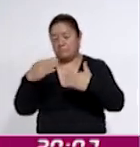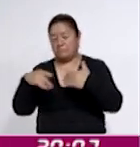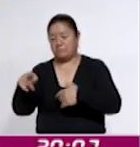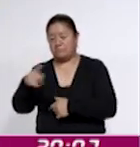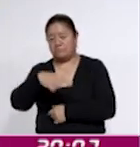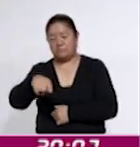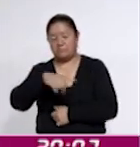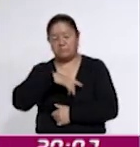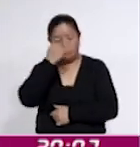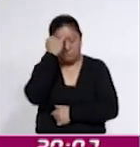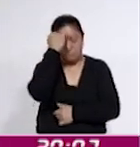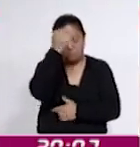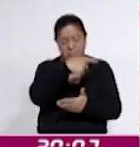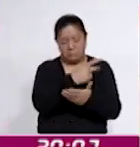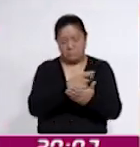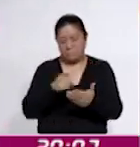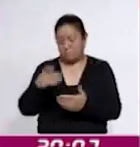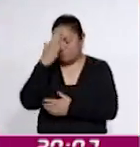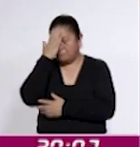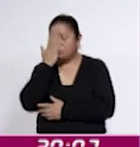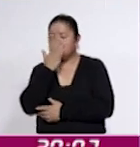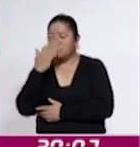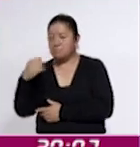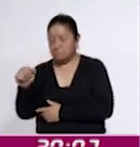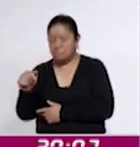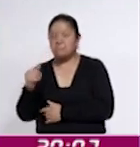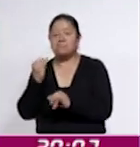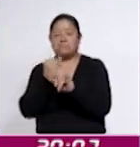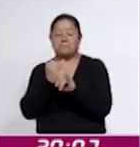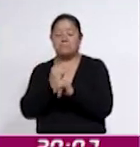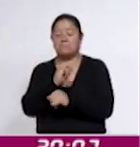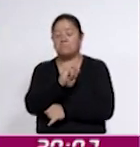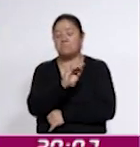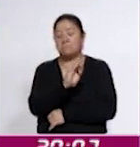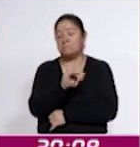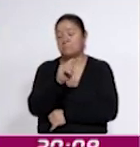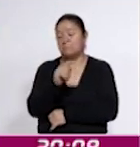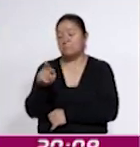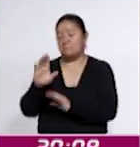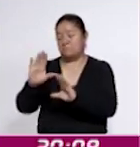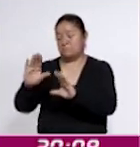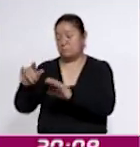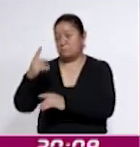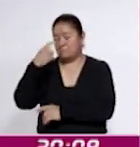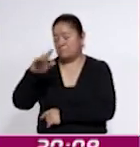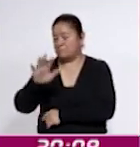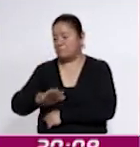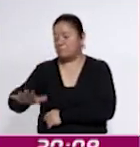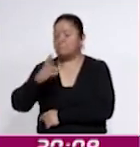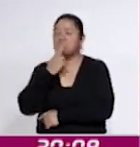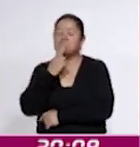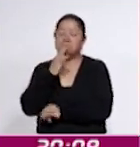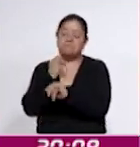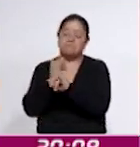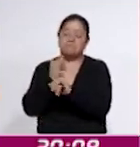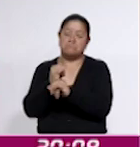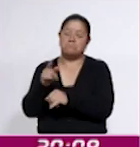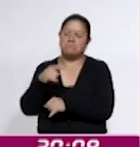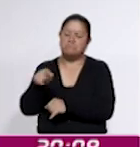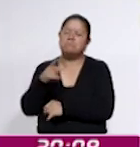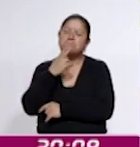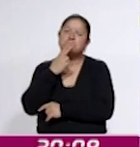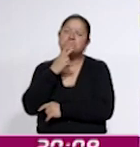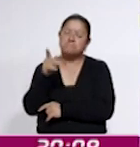el Plan para el Desarrollo de Habilidades Digitales. El IFT te enseña para reducir la brecha digital del uso de Internet y fomentar su uso